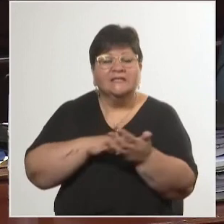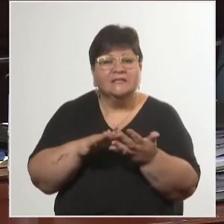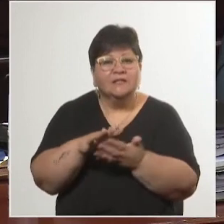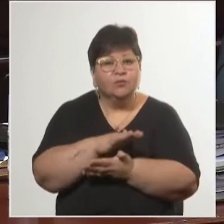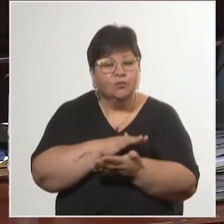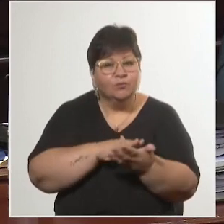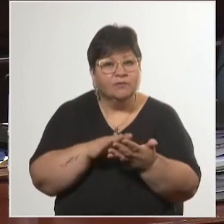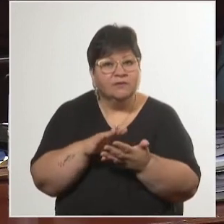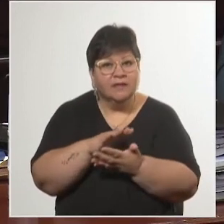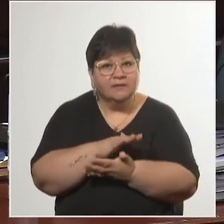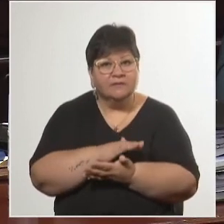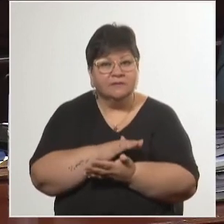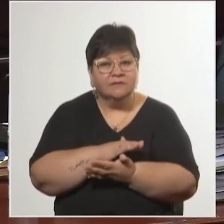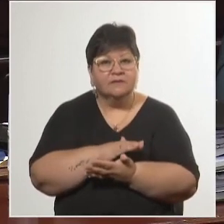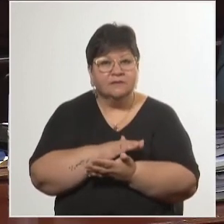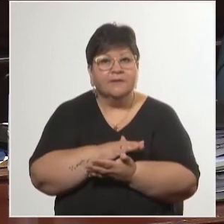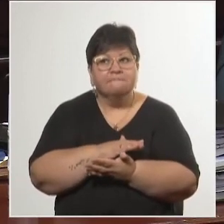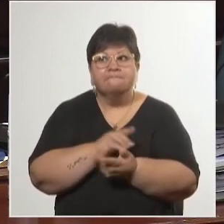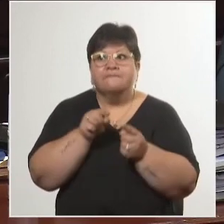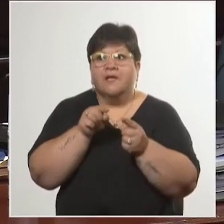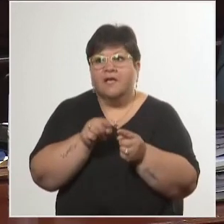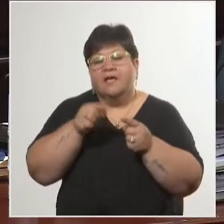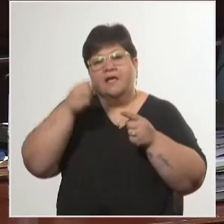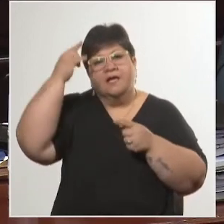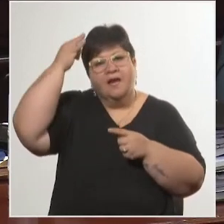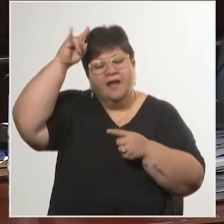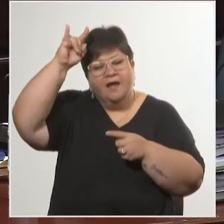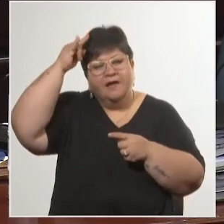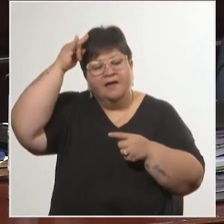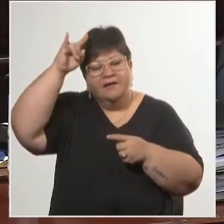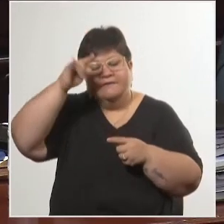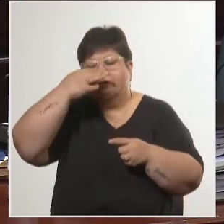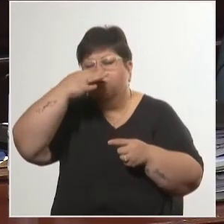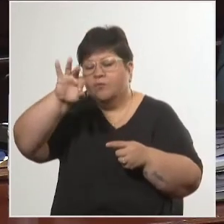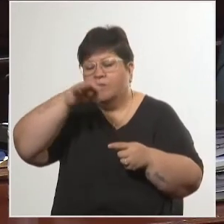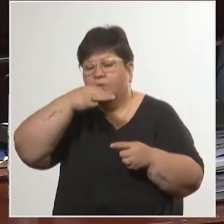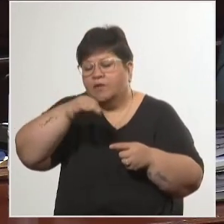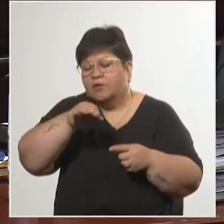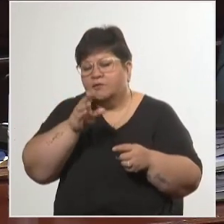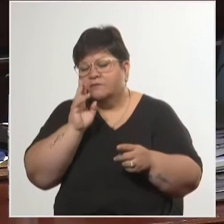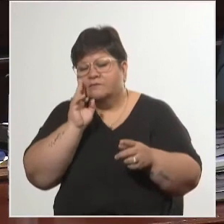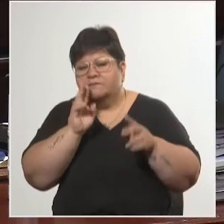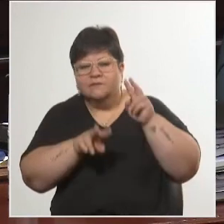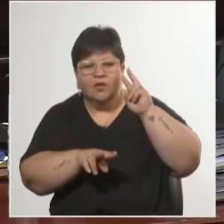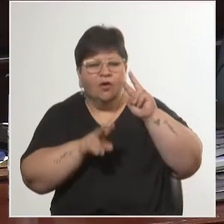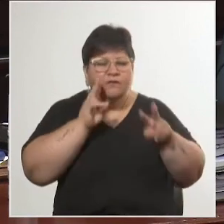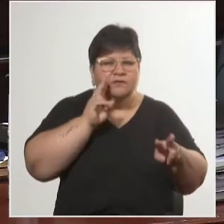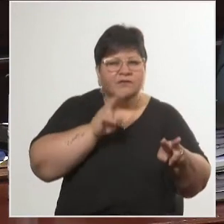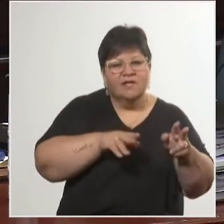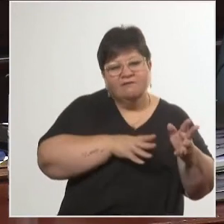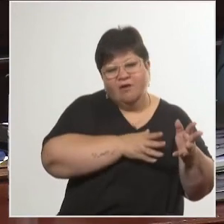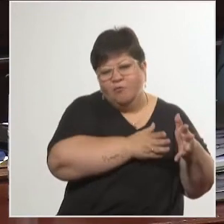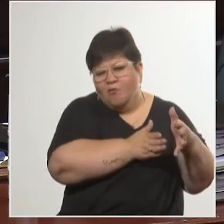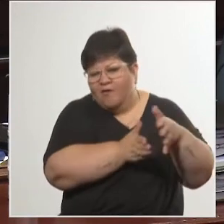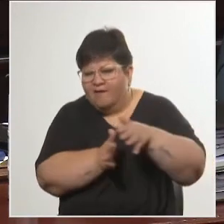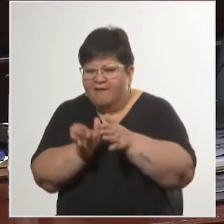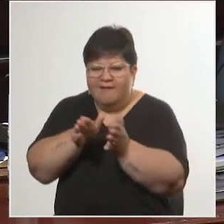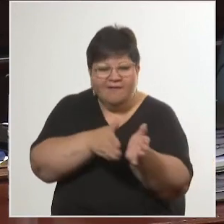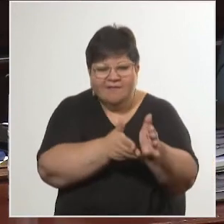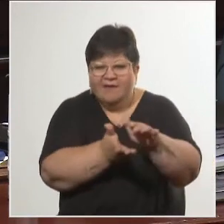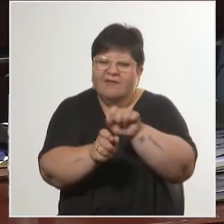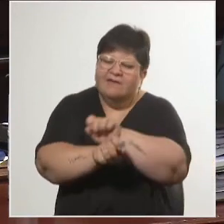en la ganadería lo único que se puede hacer es recorrer las cañadas, buscar los alumbramientos de agua,